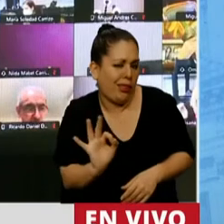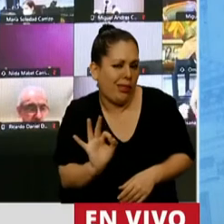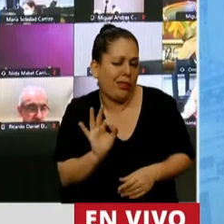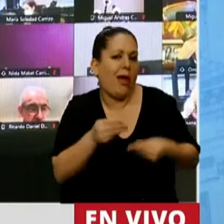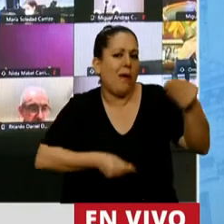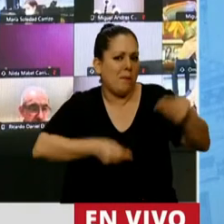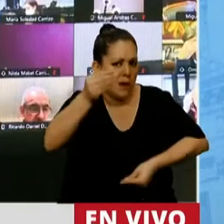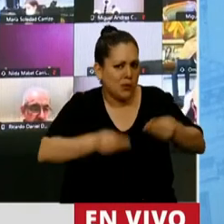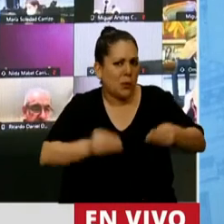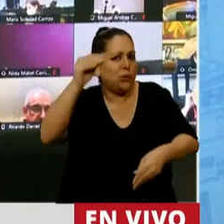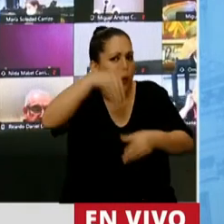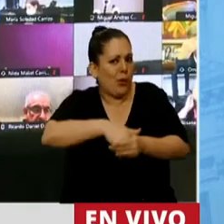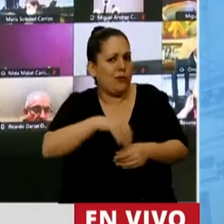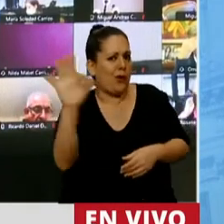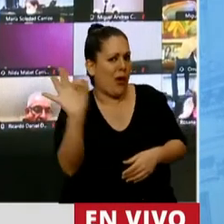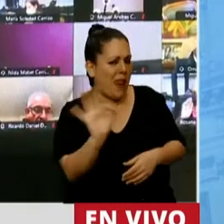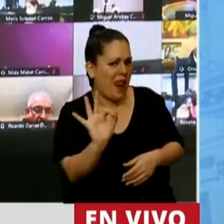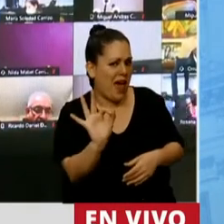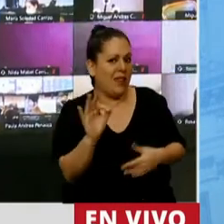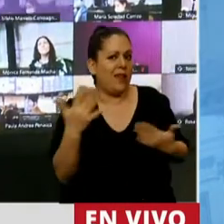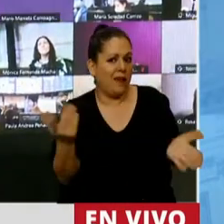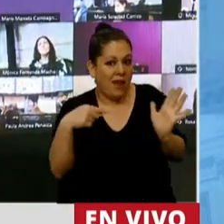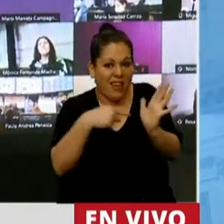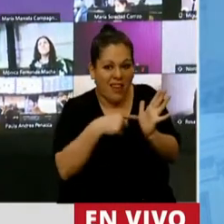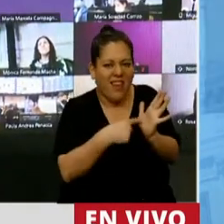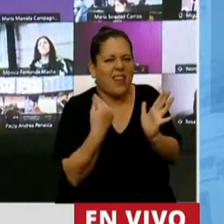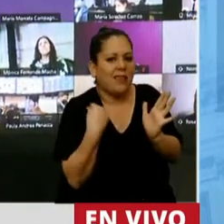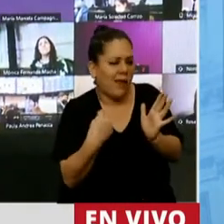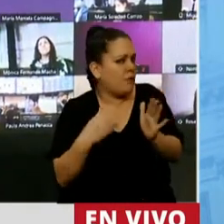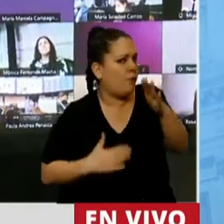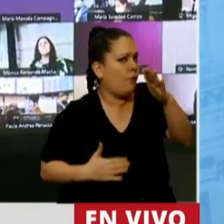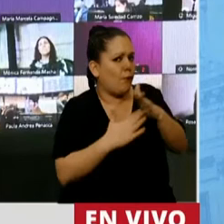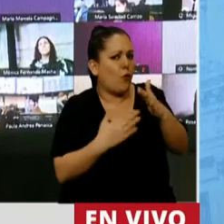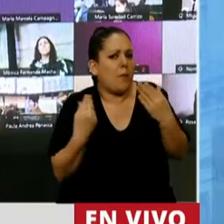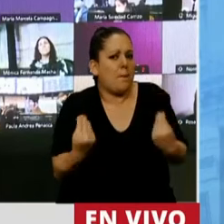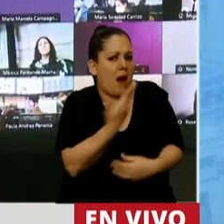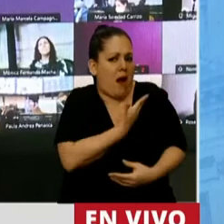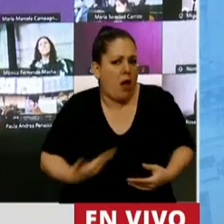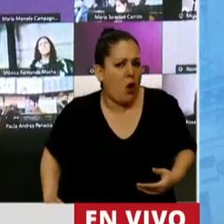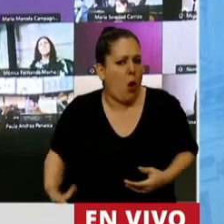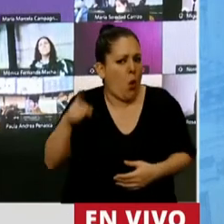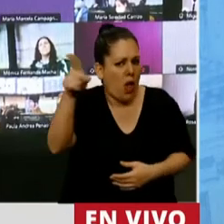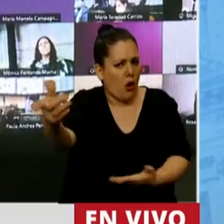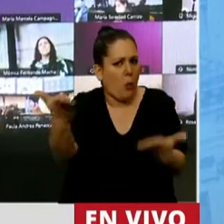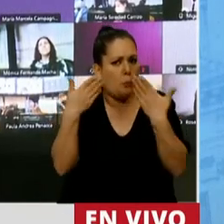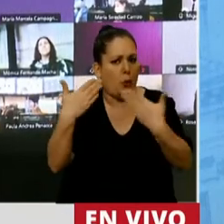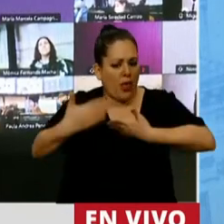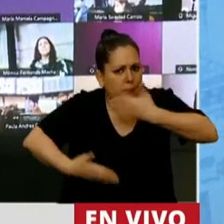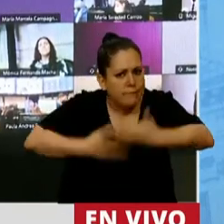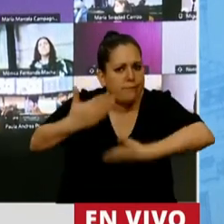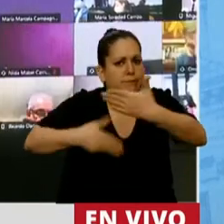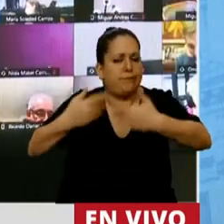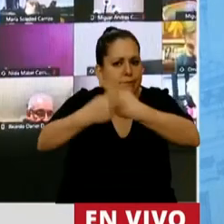presupuesto que obviamente es la herramienta que tiene el gobierno para llevar adelante la